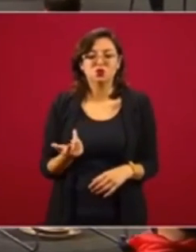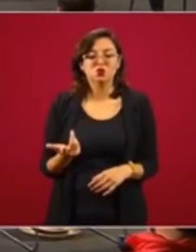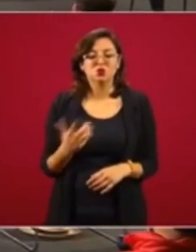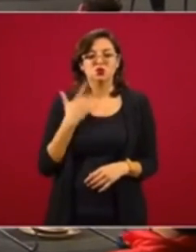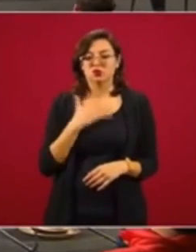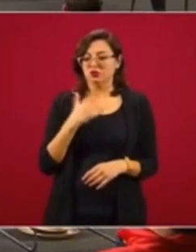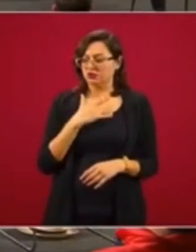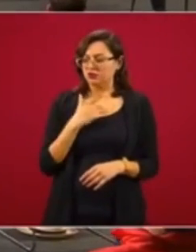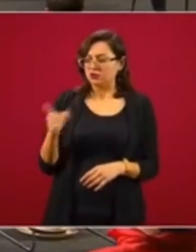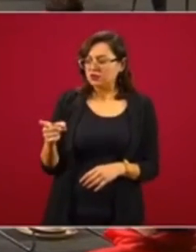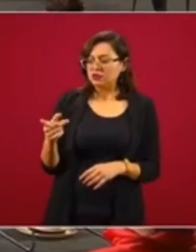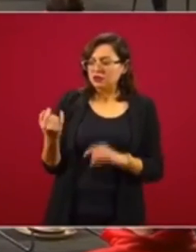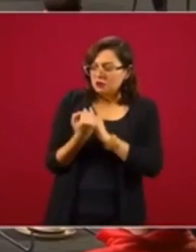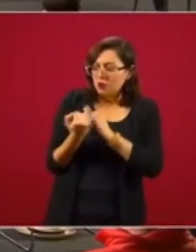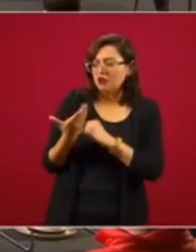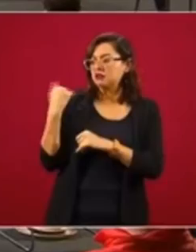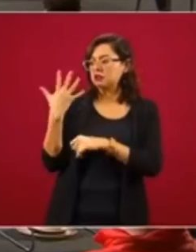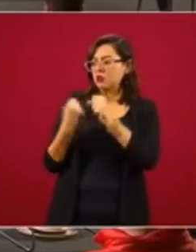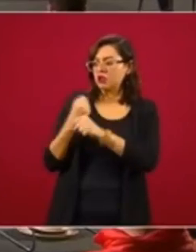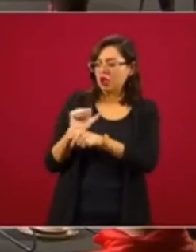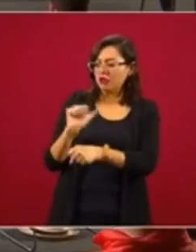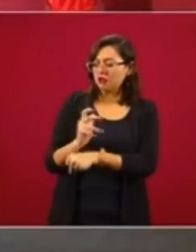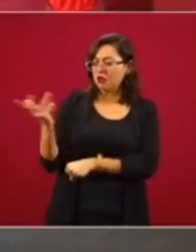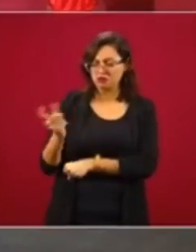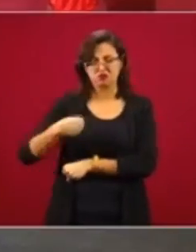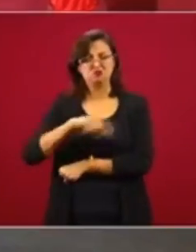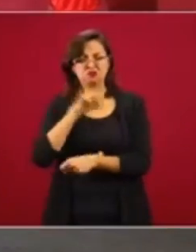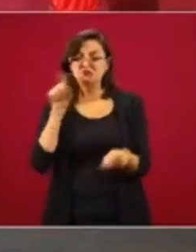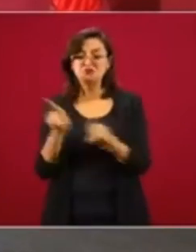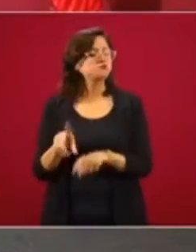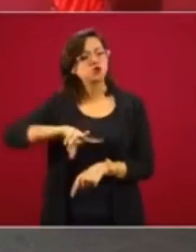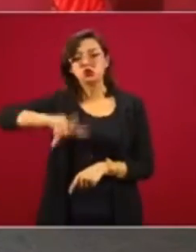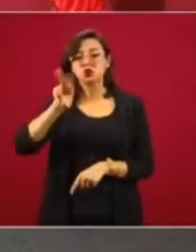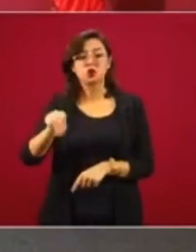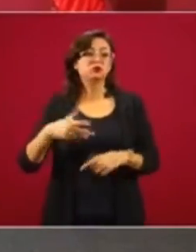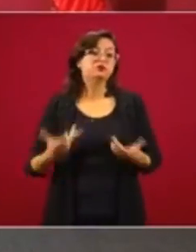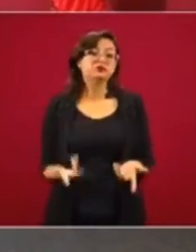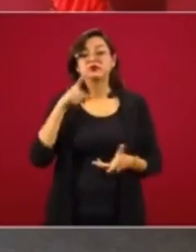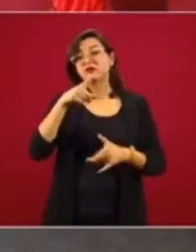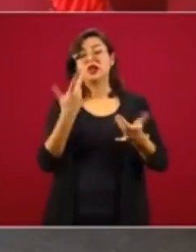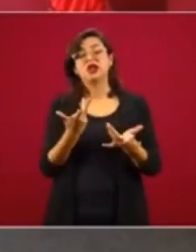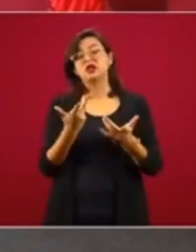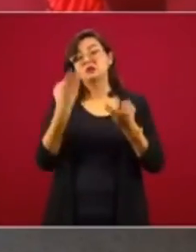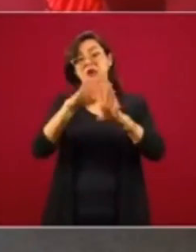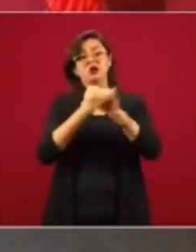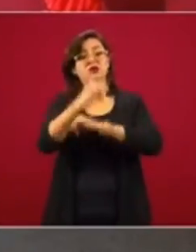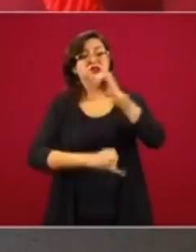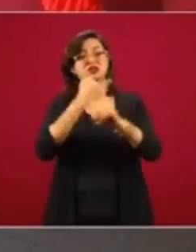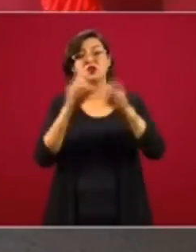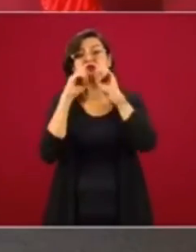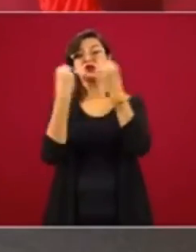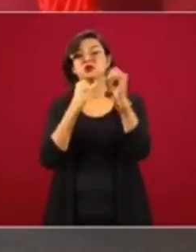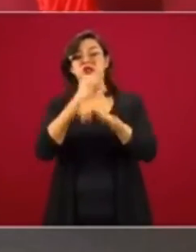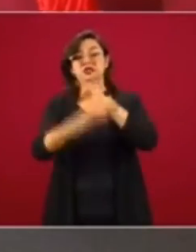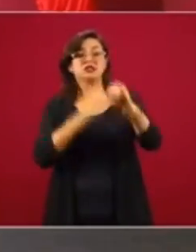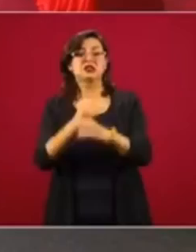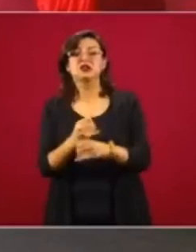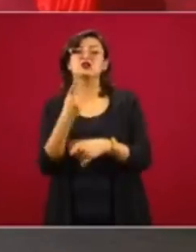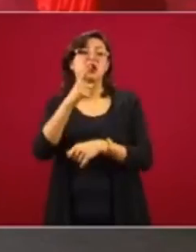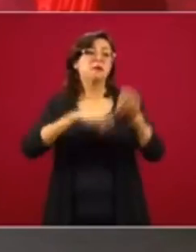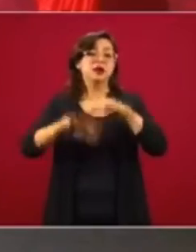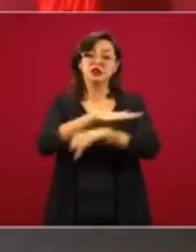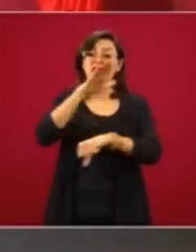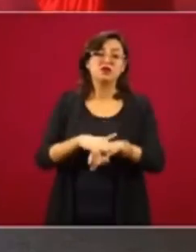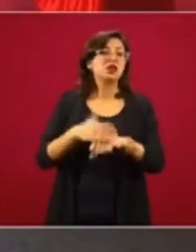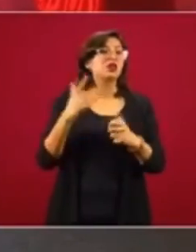decidió hacerlo hace cinco años en Argentina. Aunque no les guste a los organismos financieros internacionales, aunque no les guste a las calificadoras,